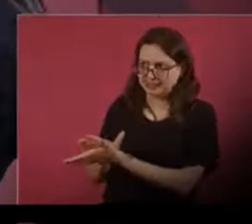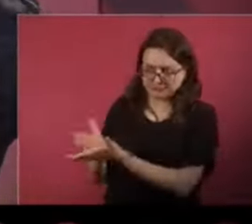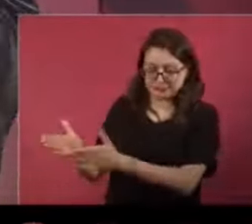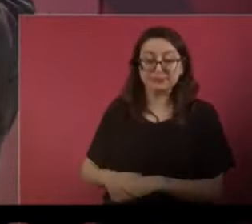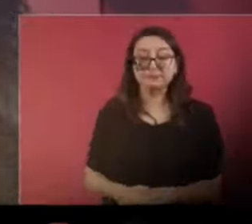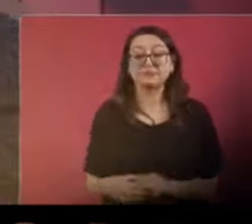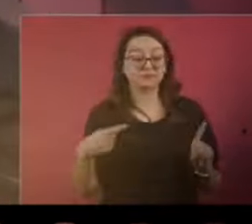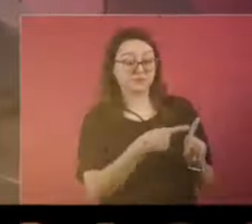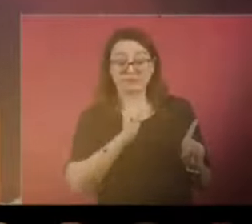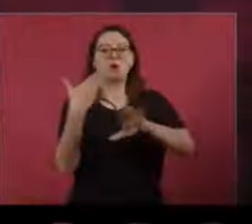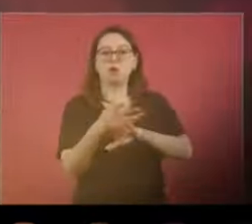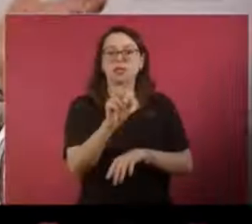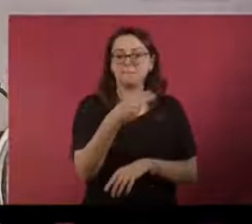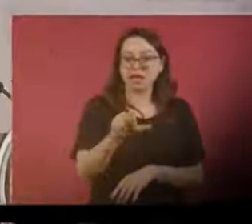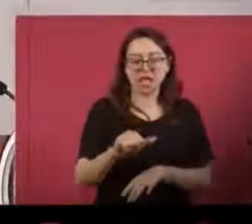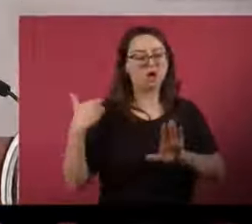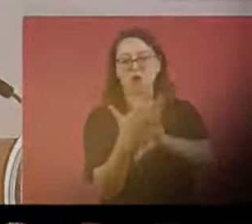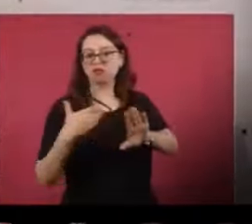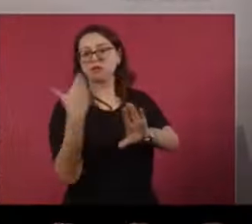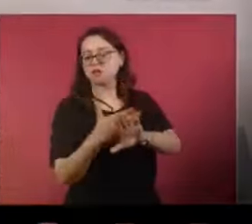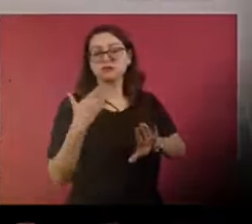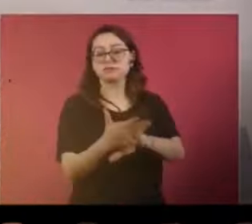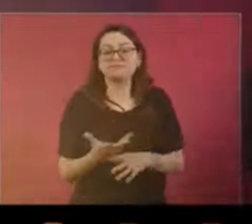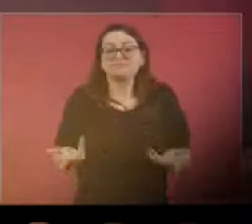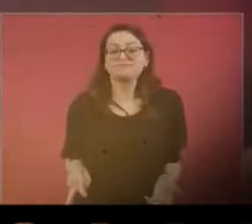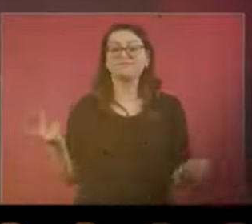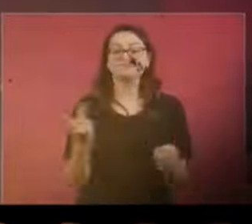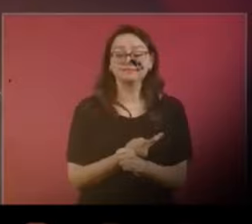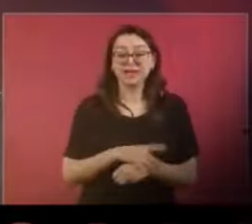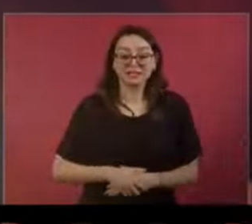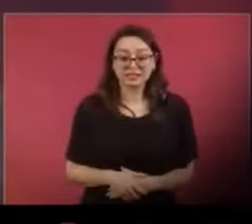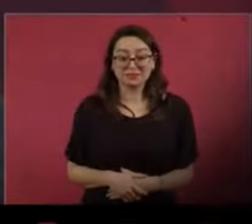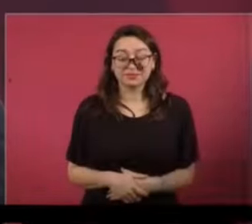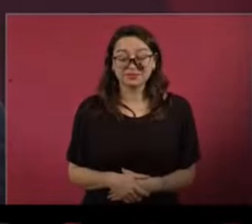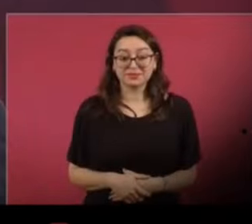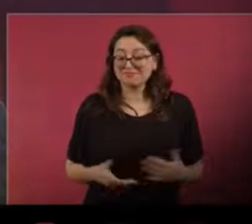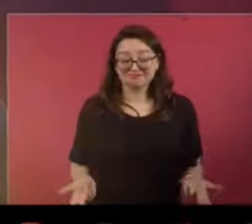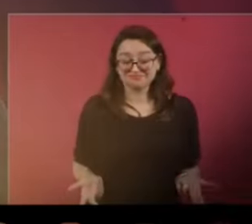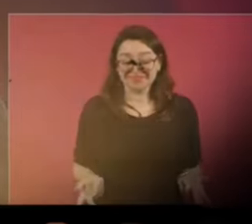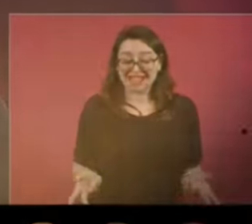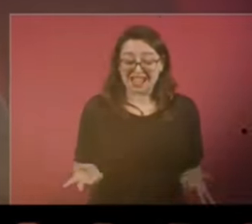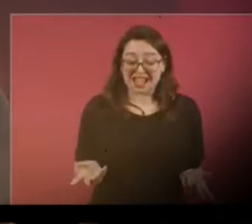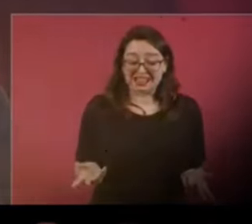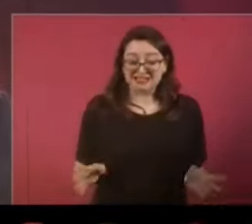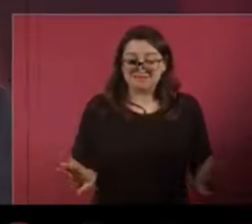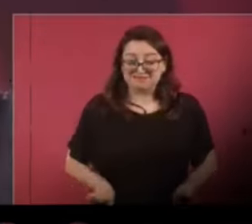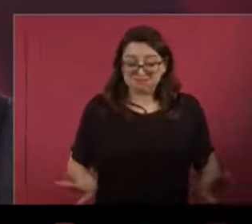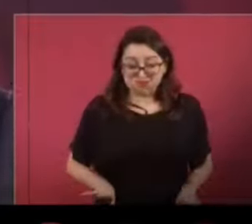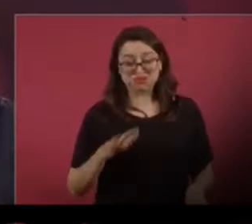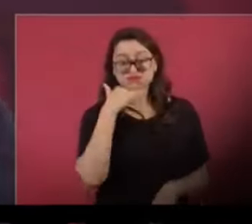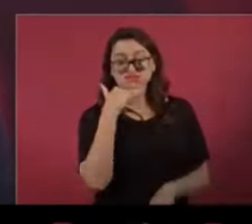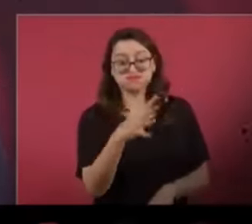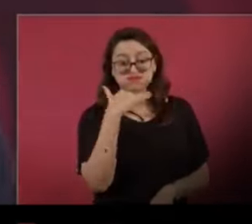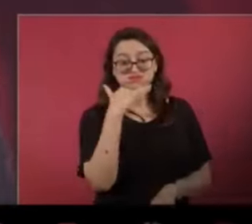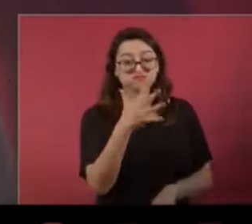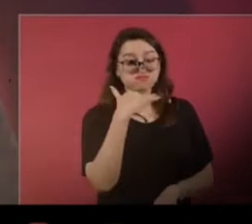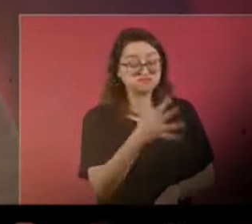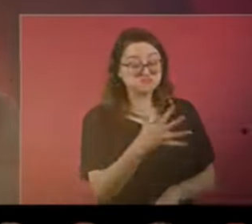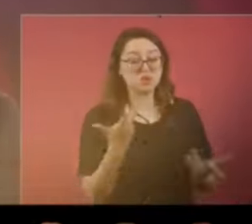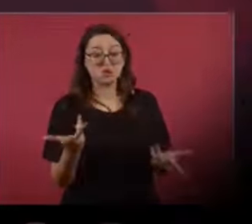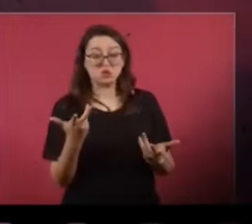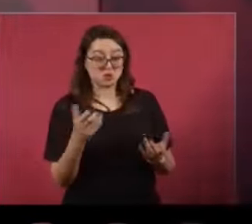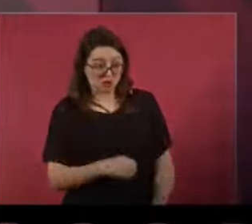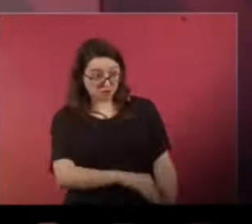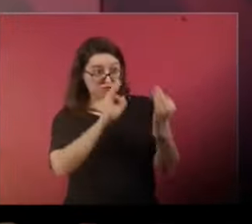con que iba a meter a la cárcel a Peña. Volvemos a lo mismo. No se puede enfrentar un régimen corrupto si no se tiene